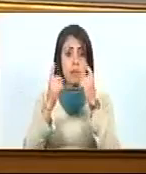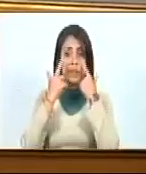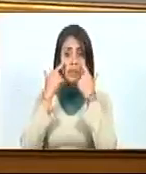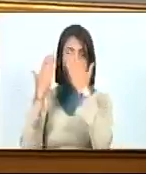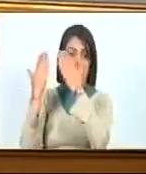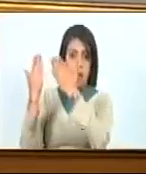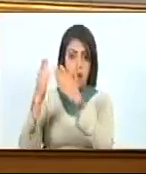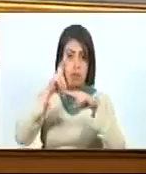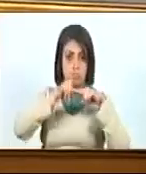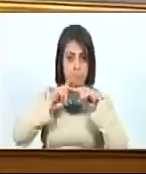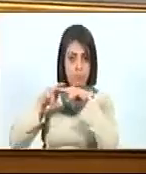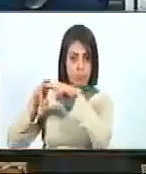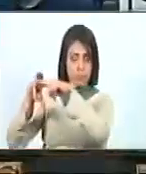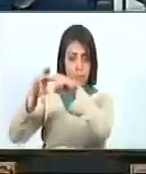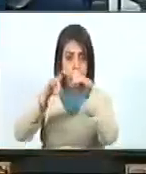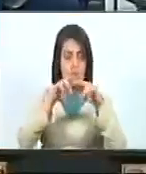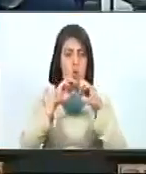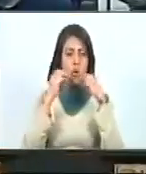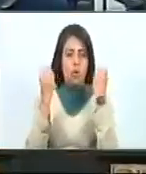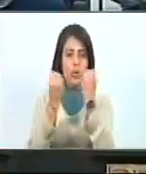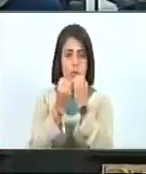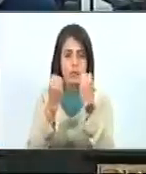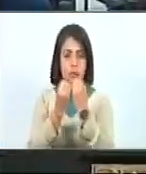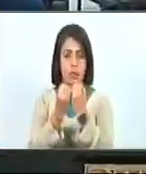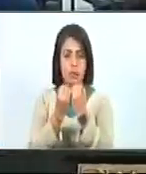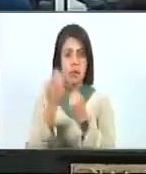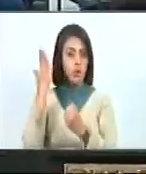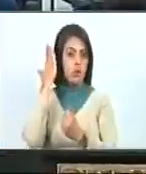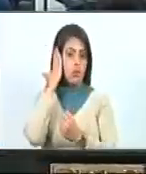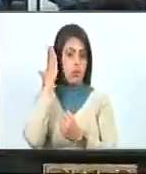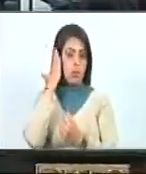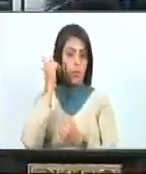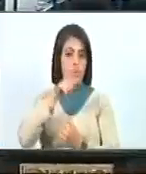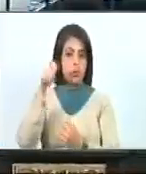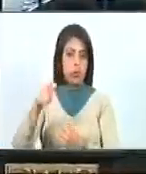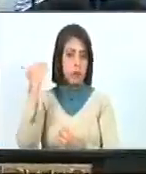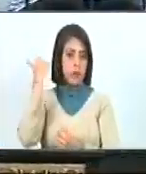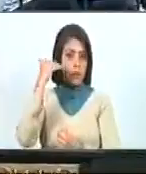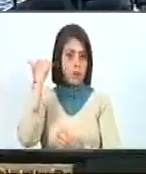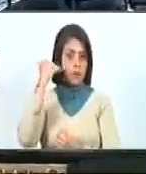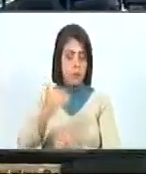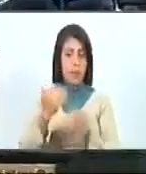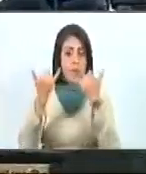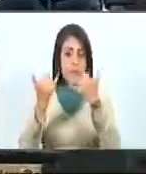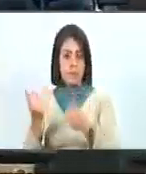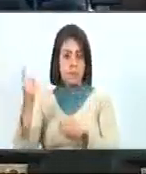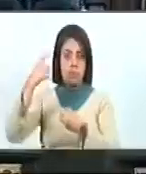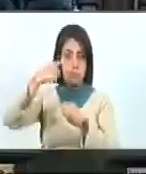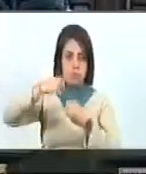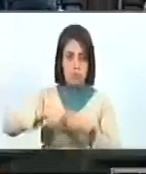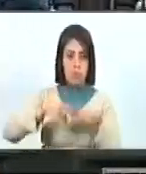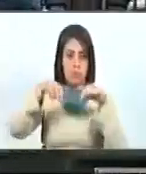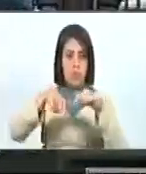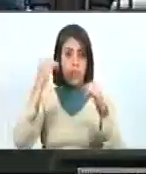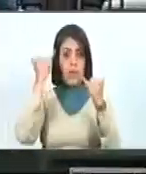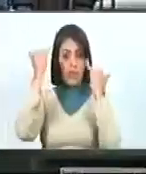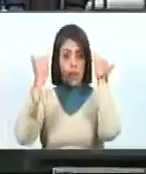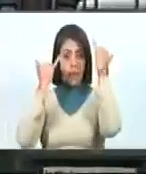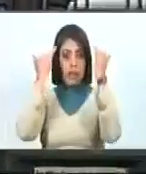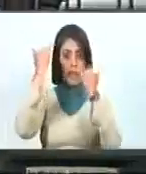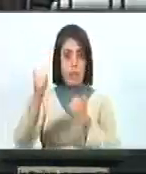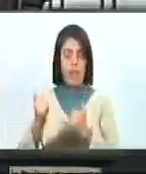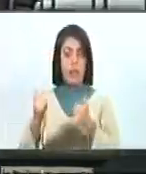que se encuentran el día de hoy acá, a todas las organizaciones de sordos y de personas con discapacidad auditiva que han presentado esta iniciativa